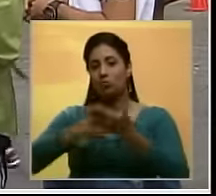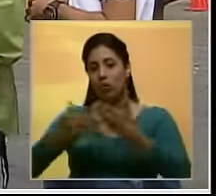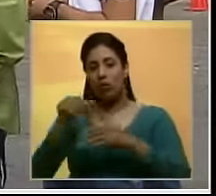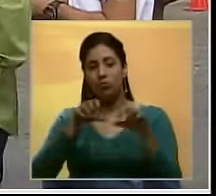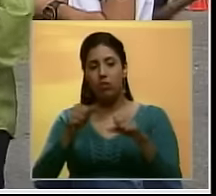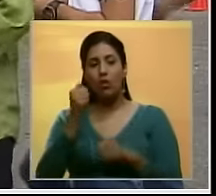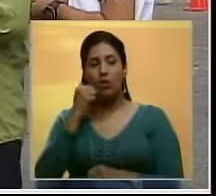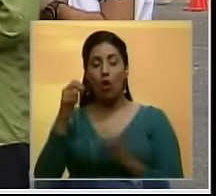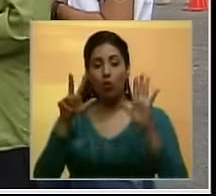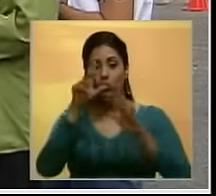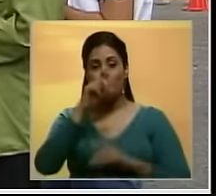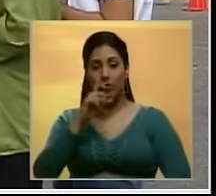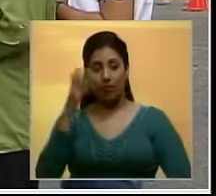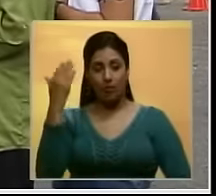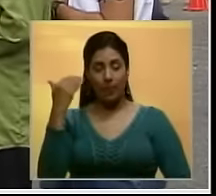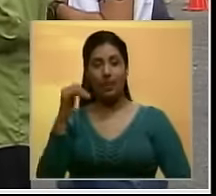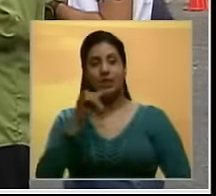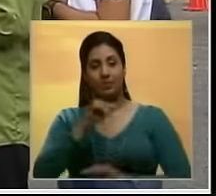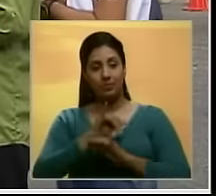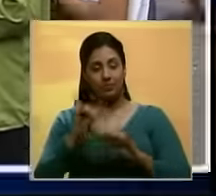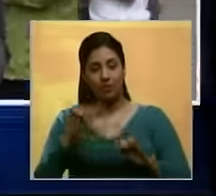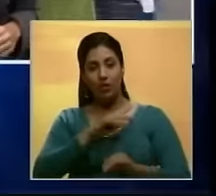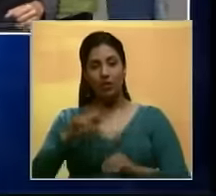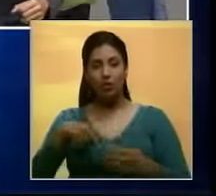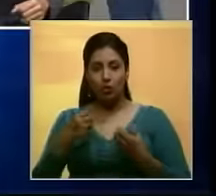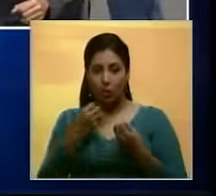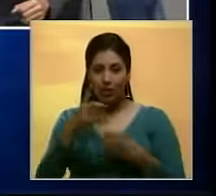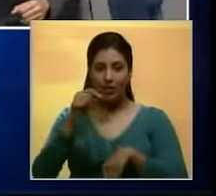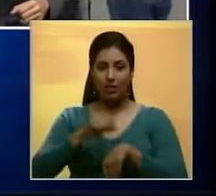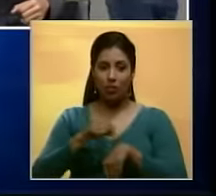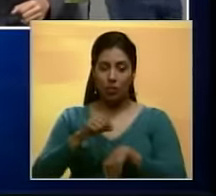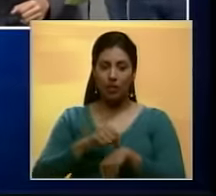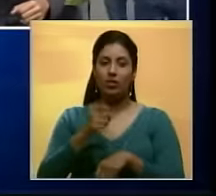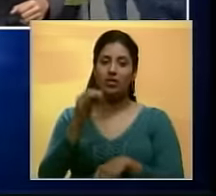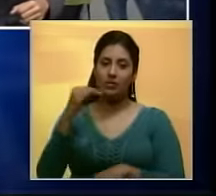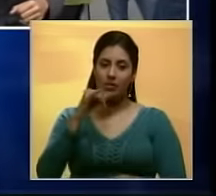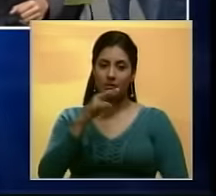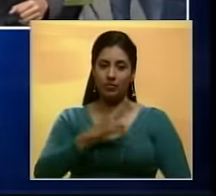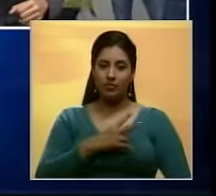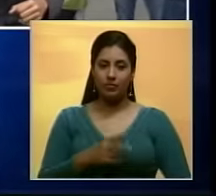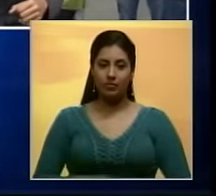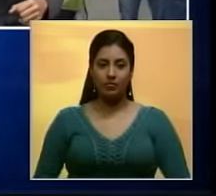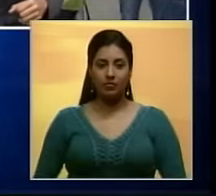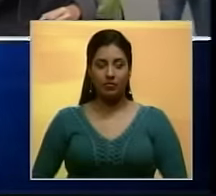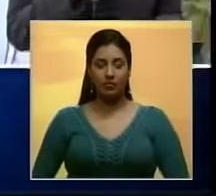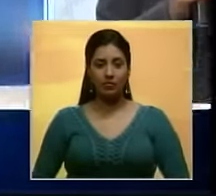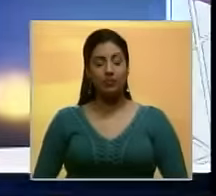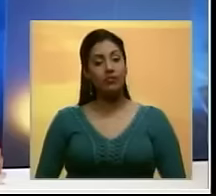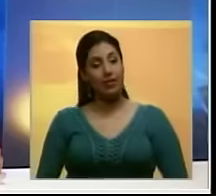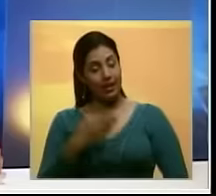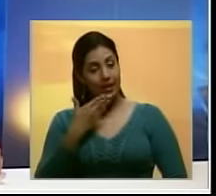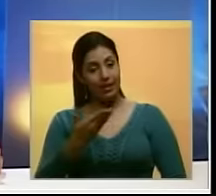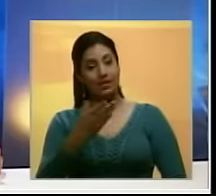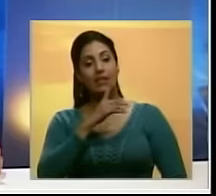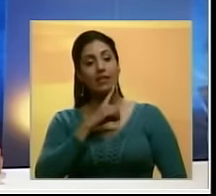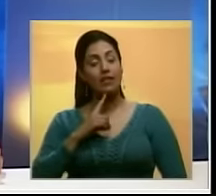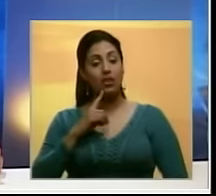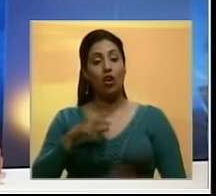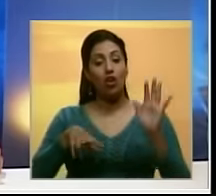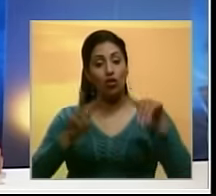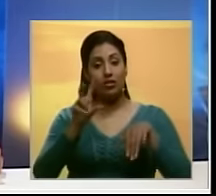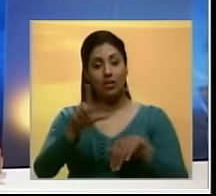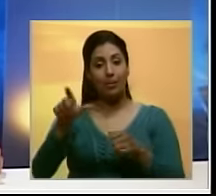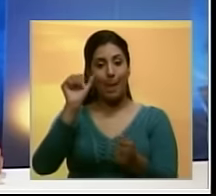expropiado hace 8 años. Esta es la información que podemos brindarles por los momentos. Continúen con más de Noticiero Benevisión. Gracias Diana. 12